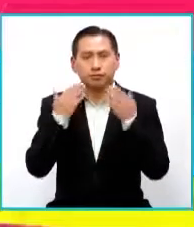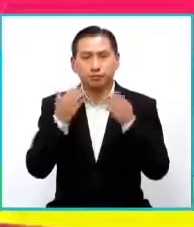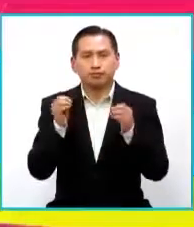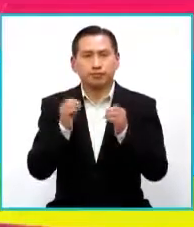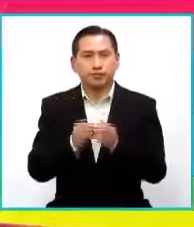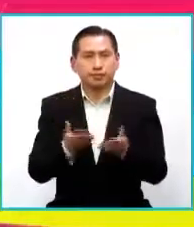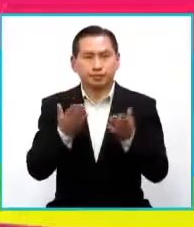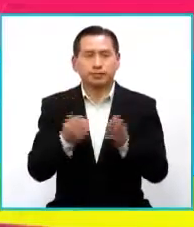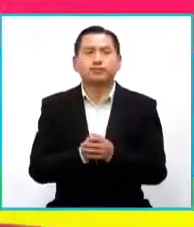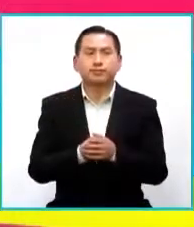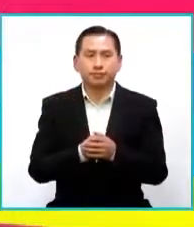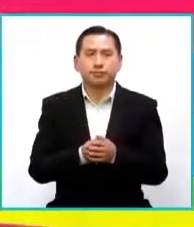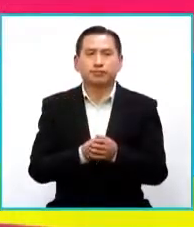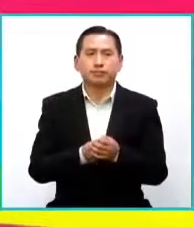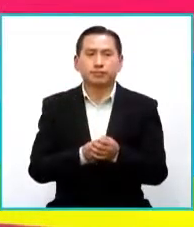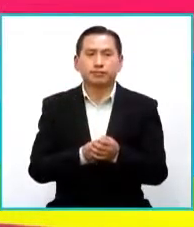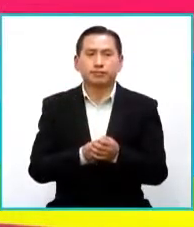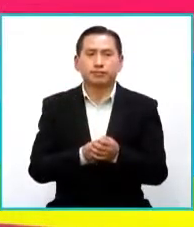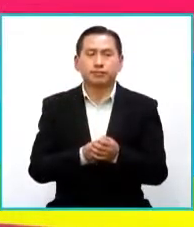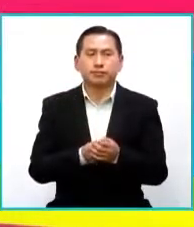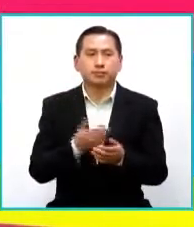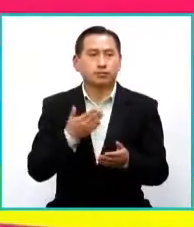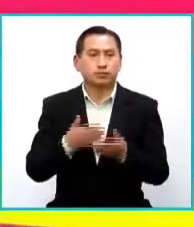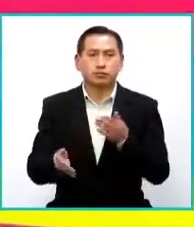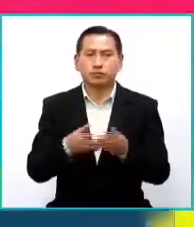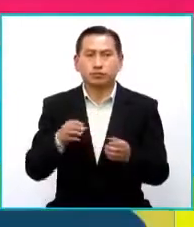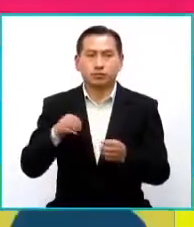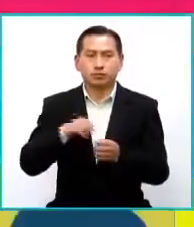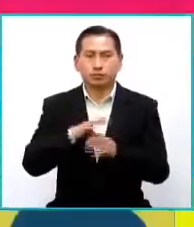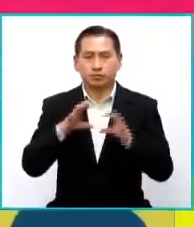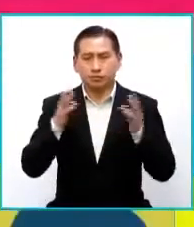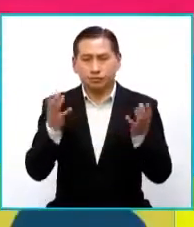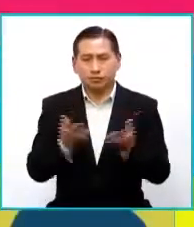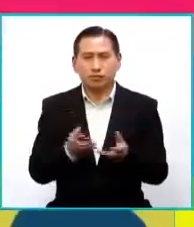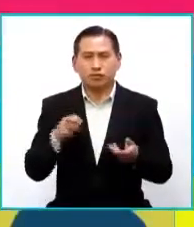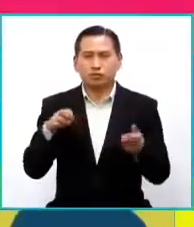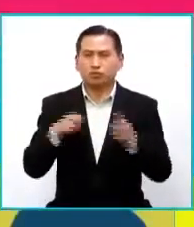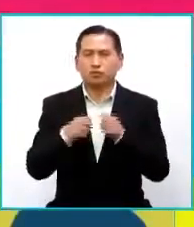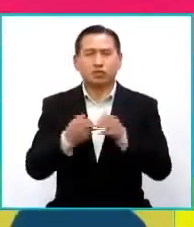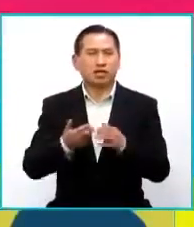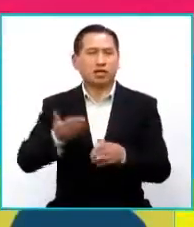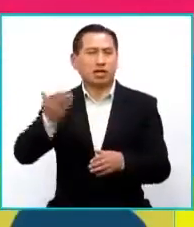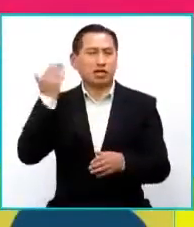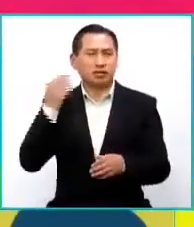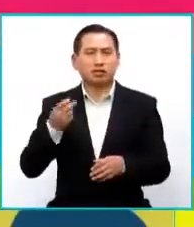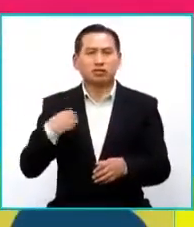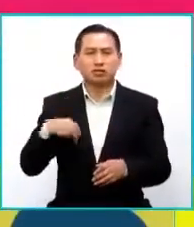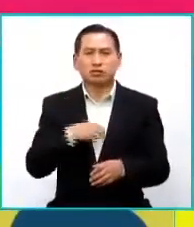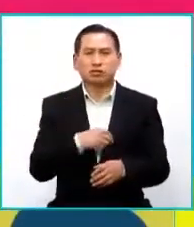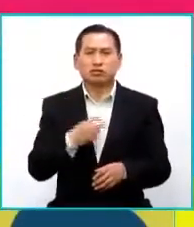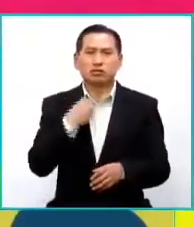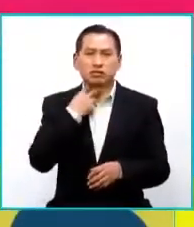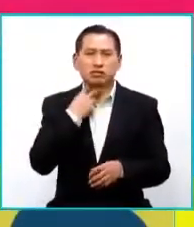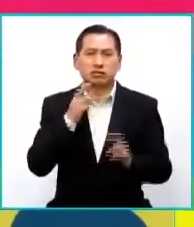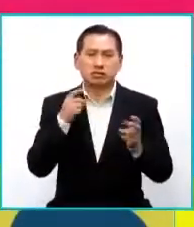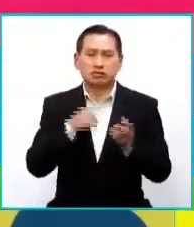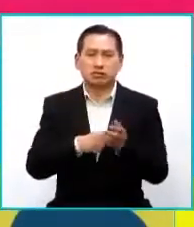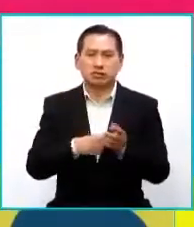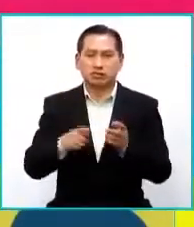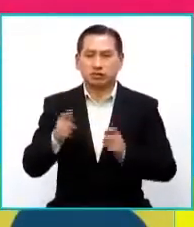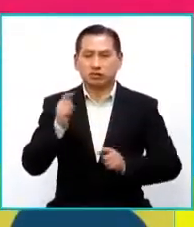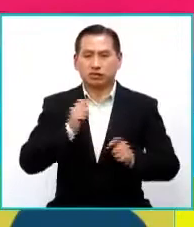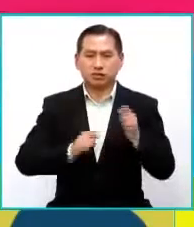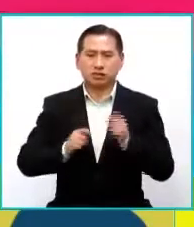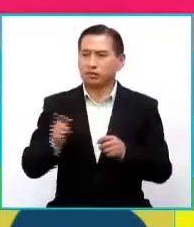porque a pesar de la pandemia y todo lo que ha pasado antes a nosotros, ¿no? Con la historia del Teatro